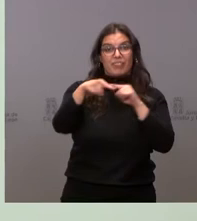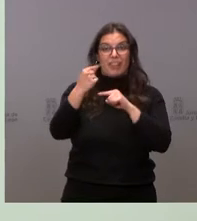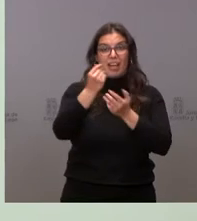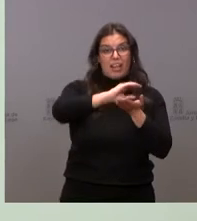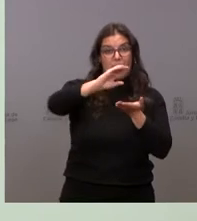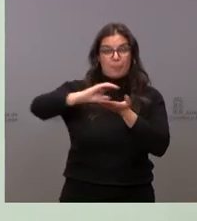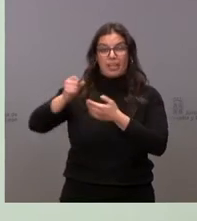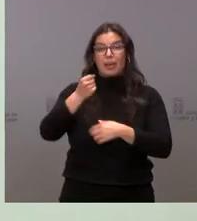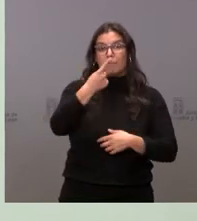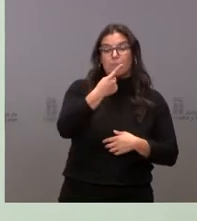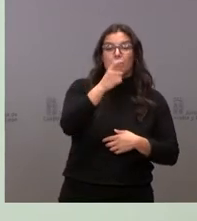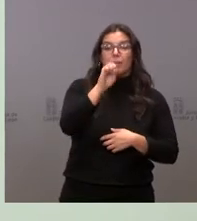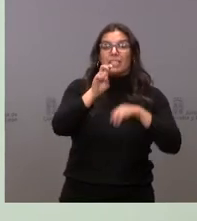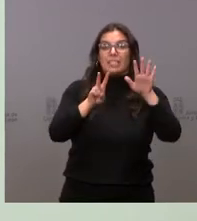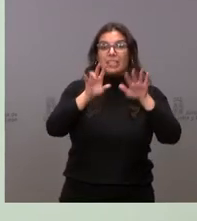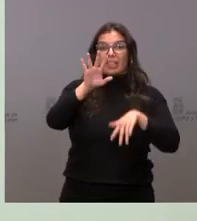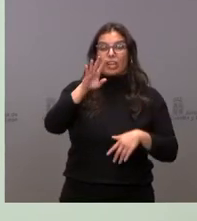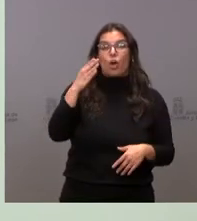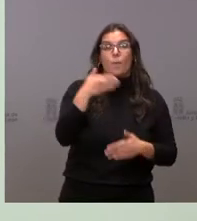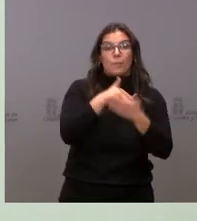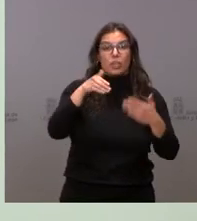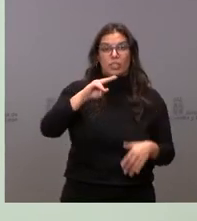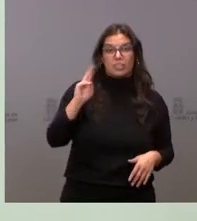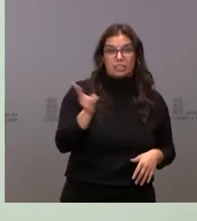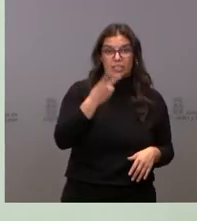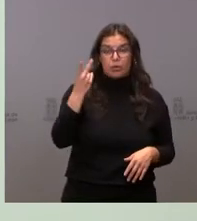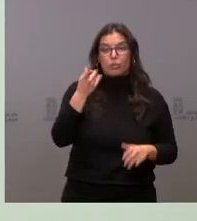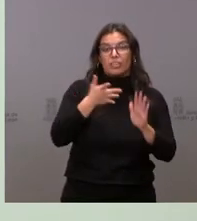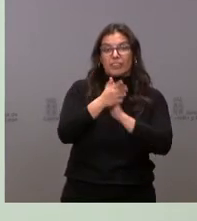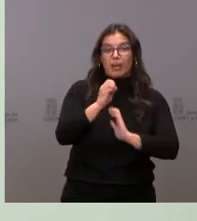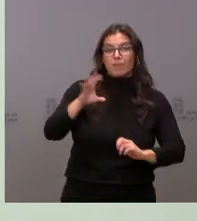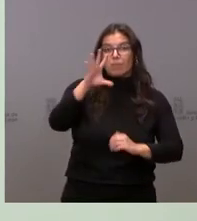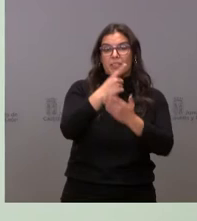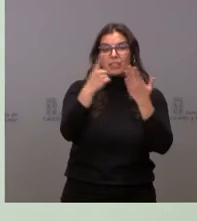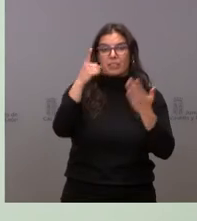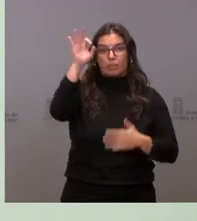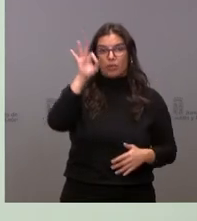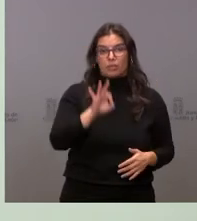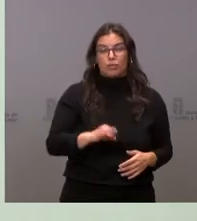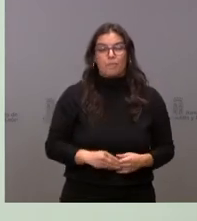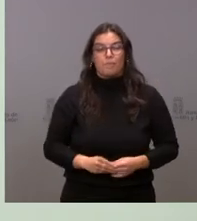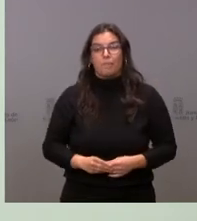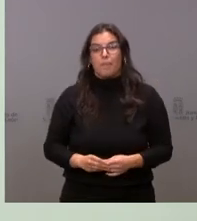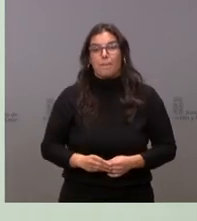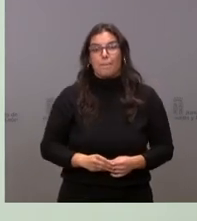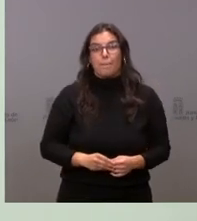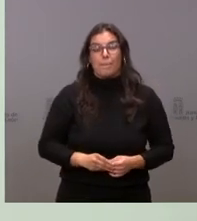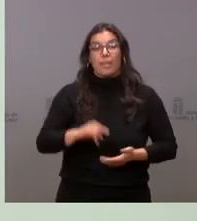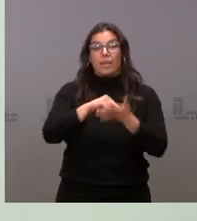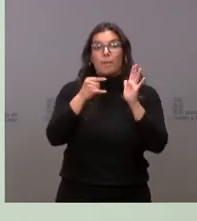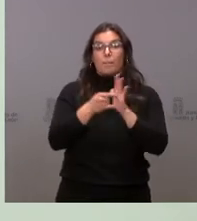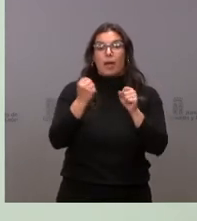.075 millones de euros, que es un incremento del 16%. Subimos el plan de